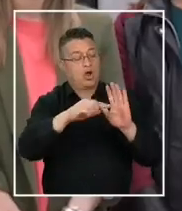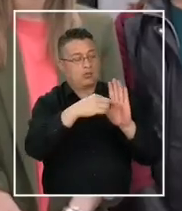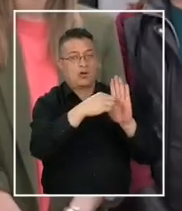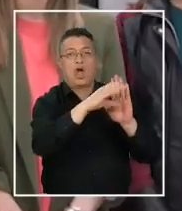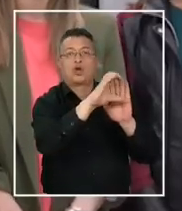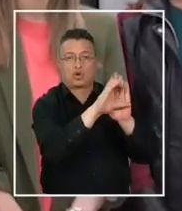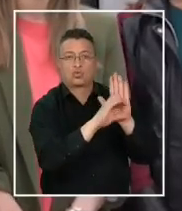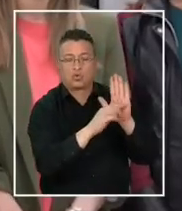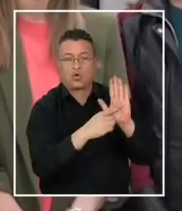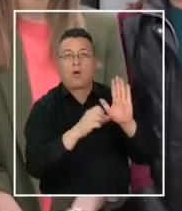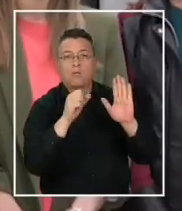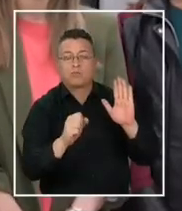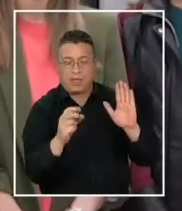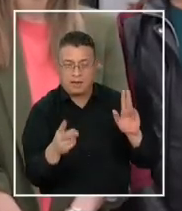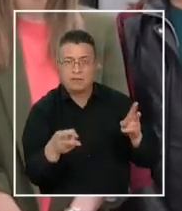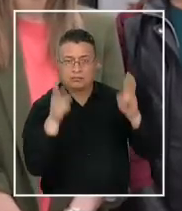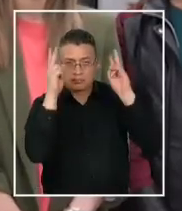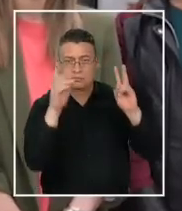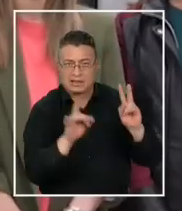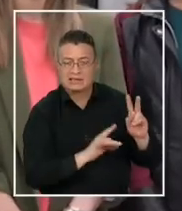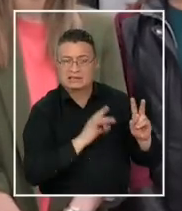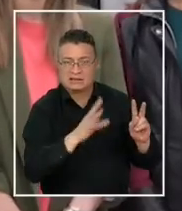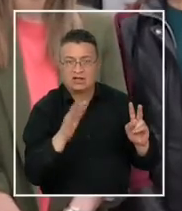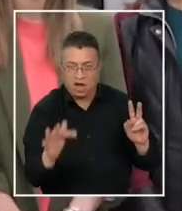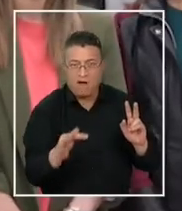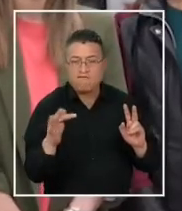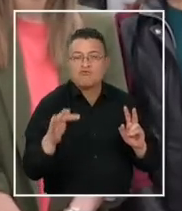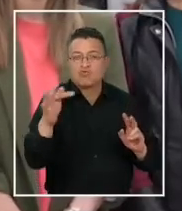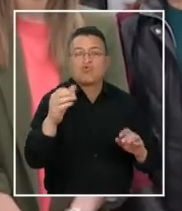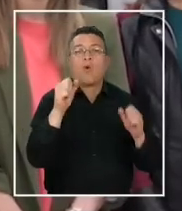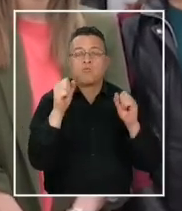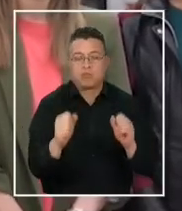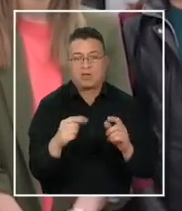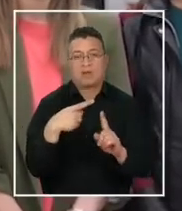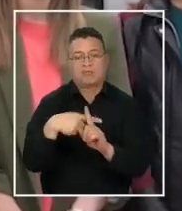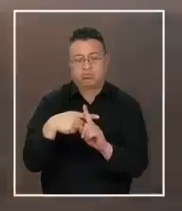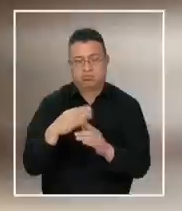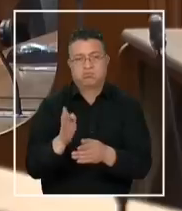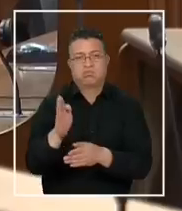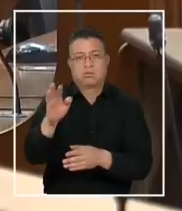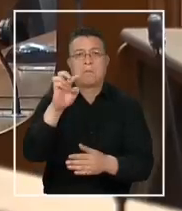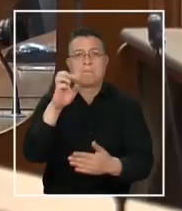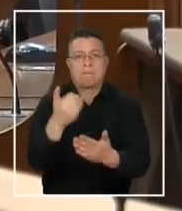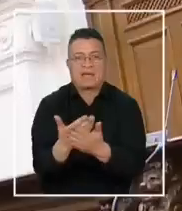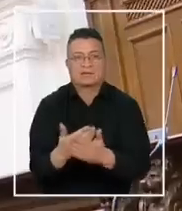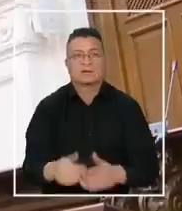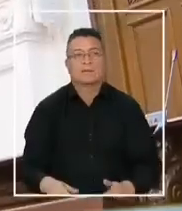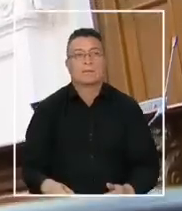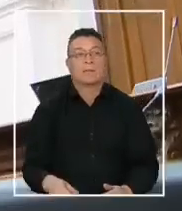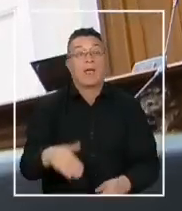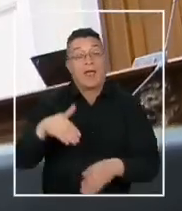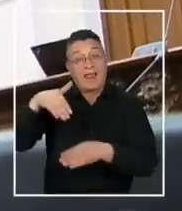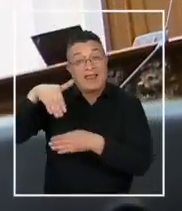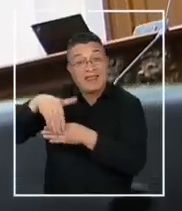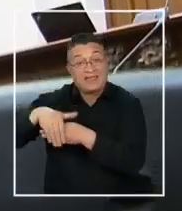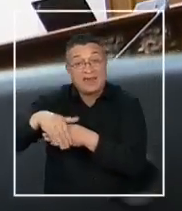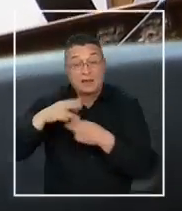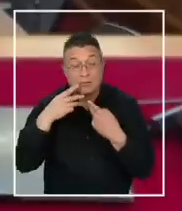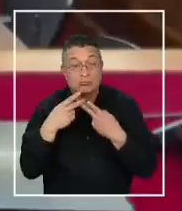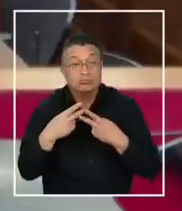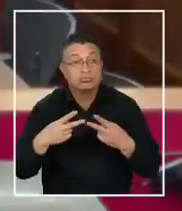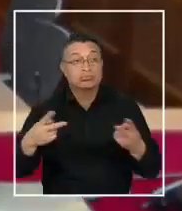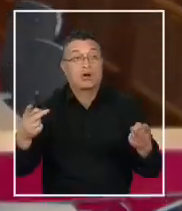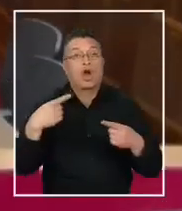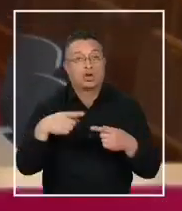que permita que Chile pueda en el futuro progresar en paz. Durante la tarde surgió otra información que